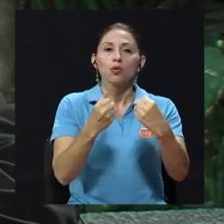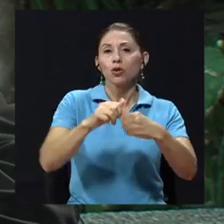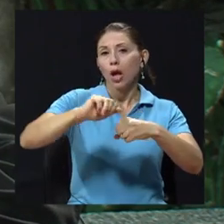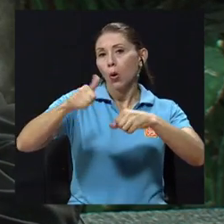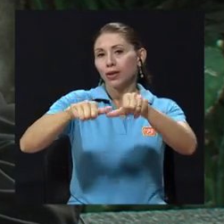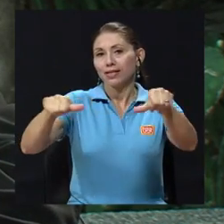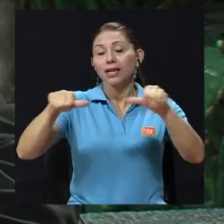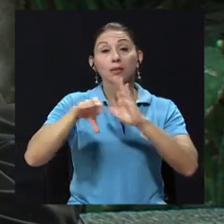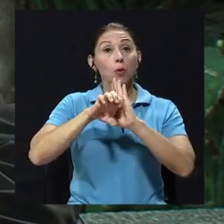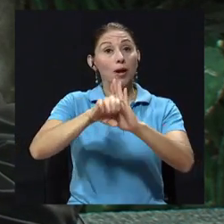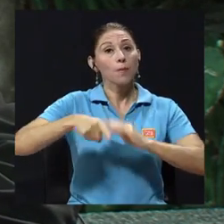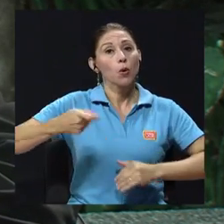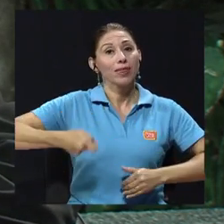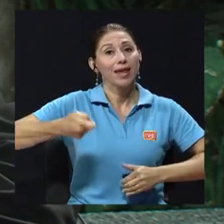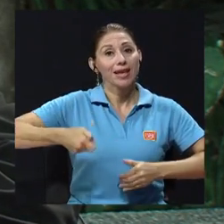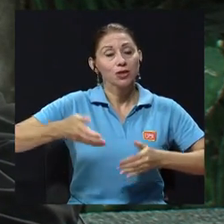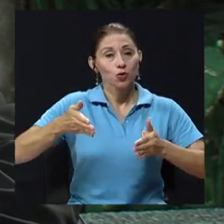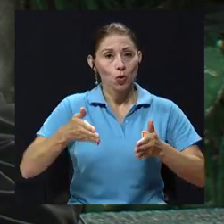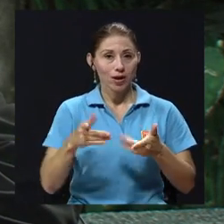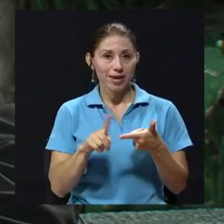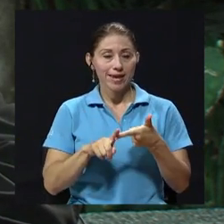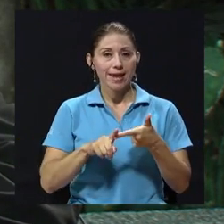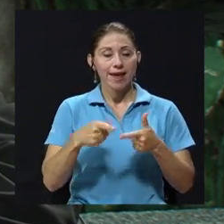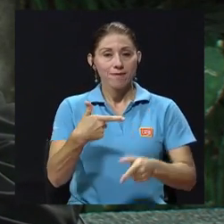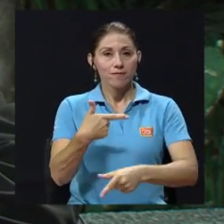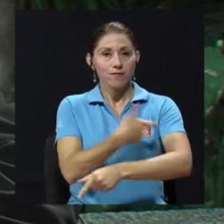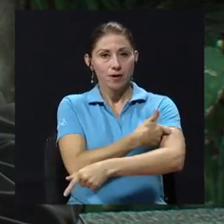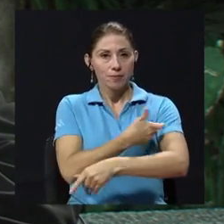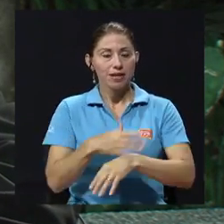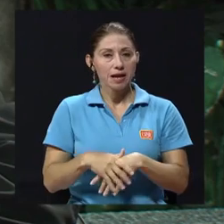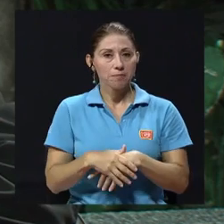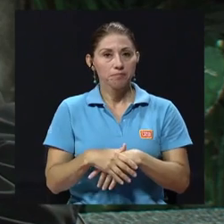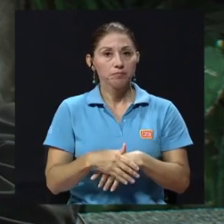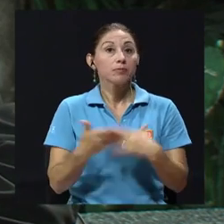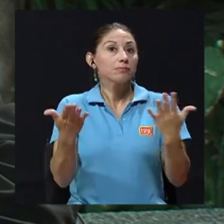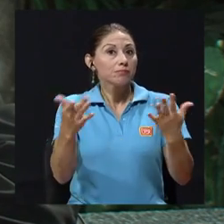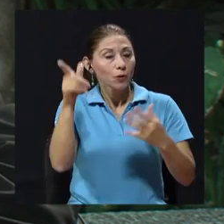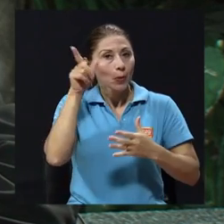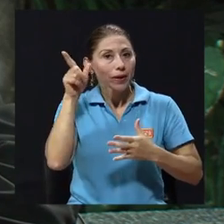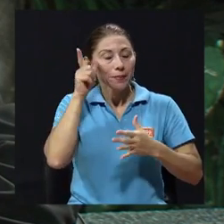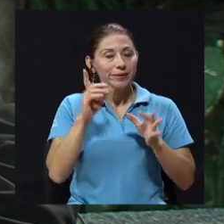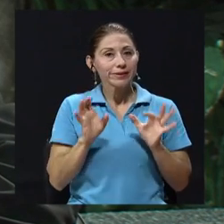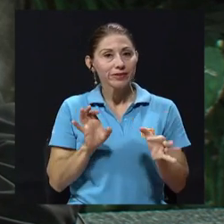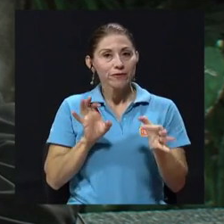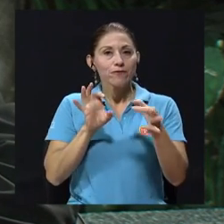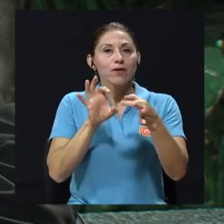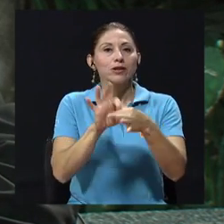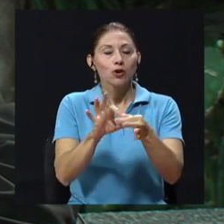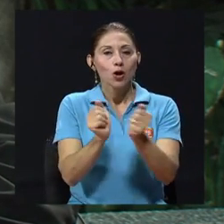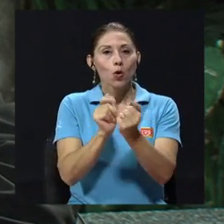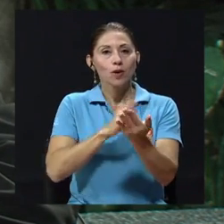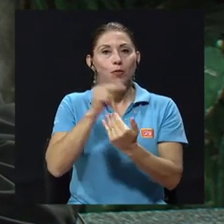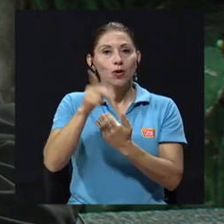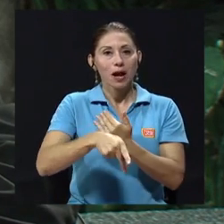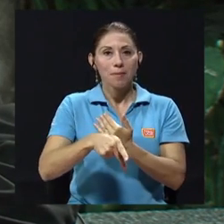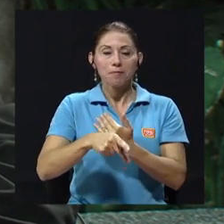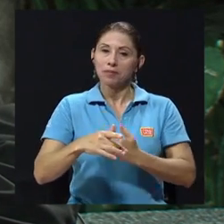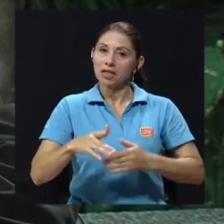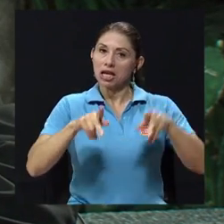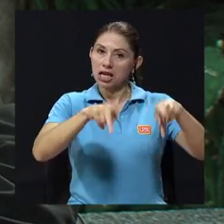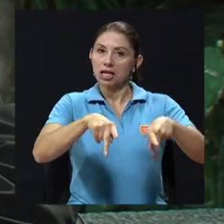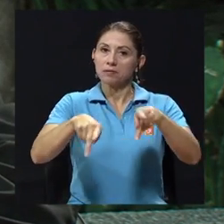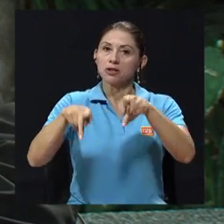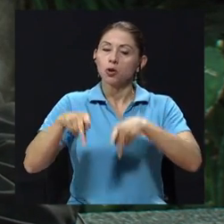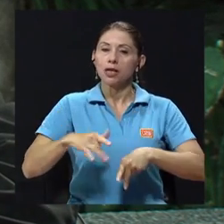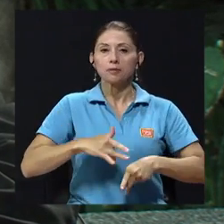áreas como pueden ser derecho y enfermería. Y por supuesto se relaciona directamente con el programa de bienestar de las